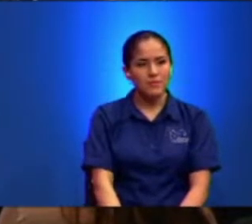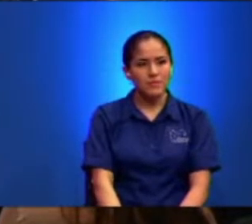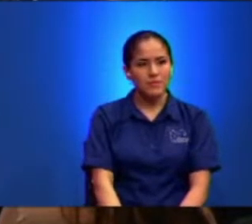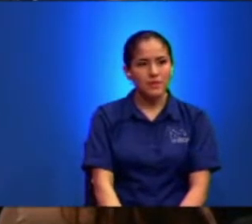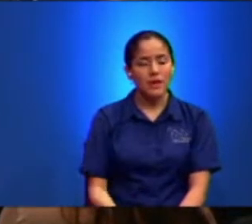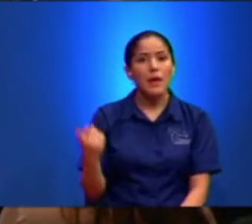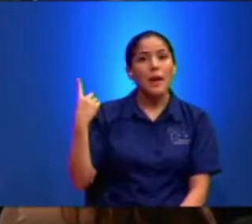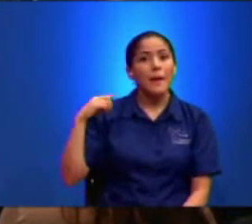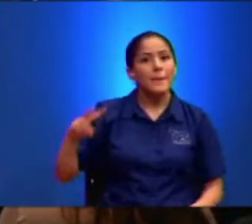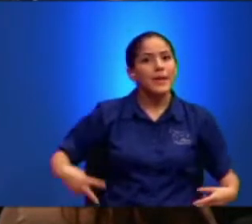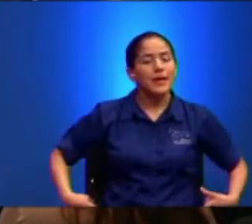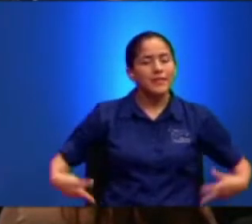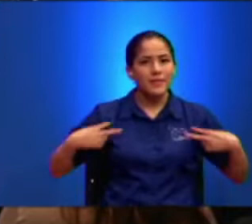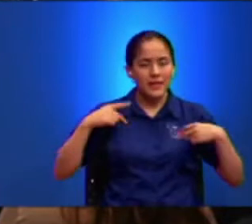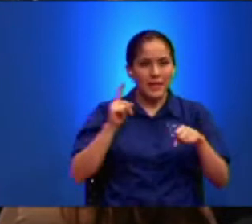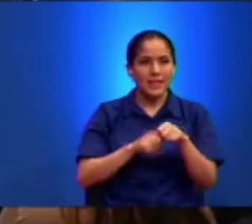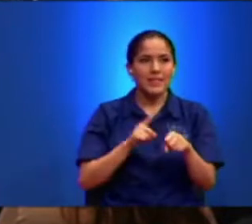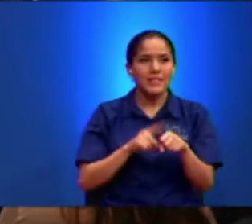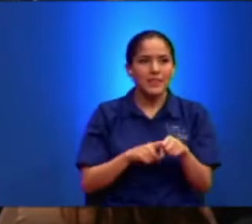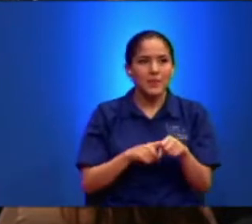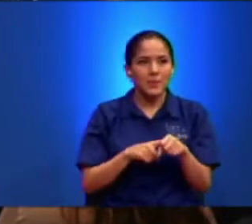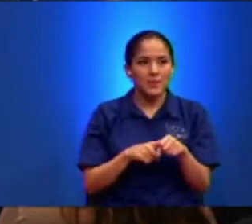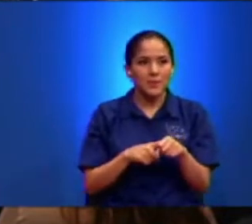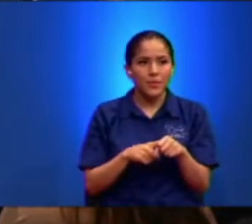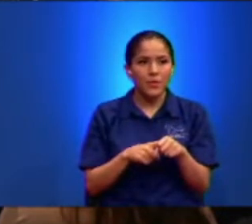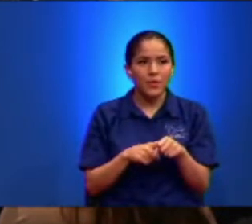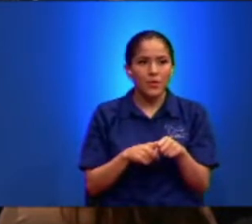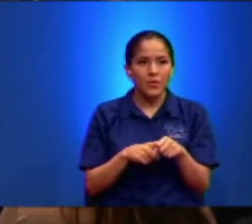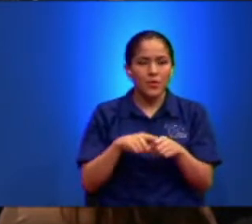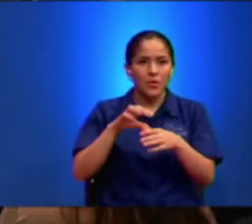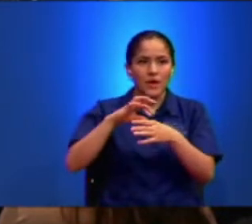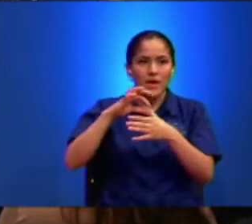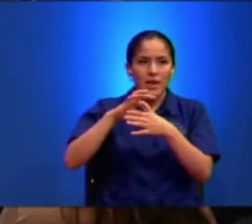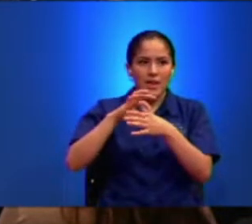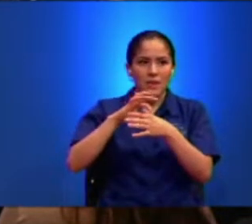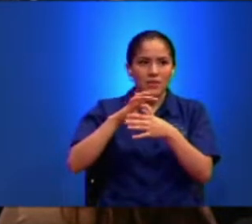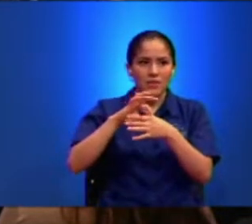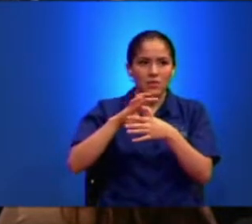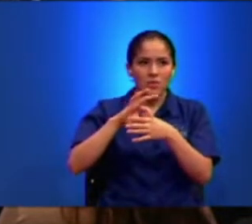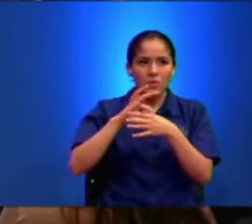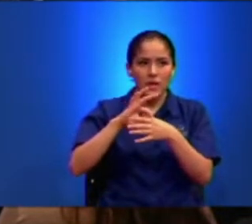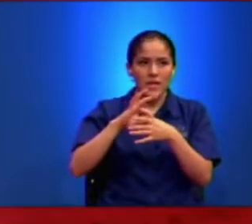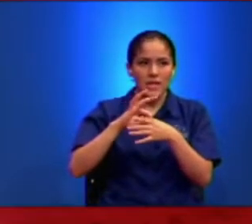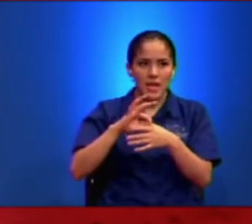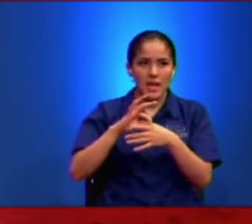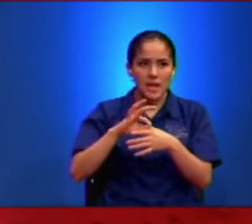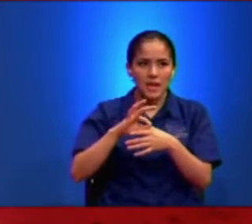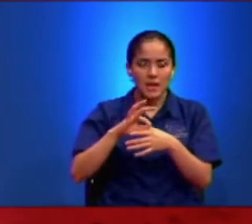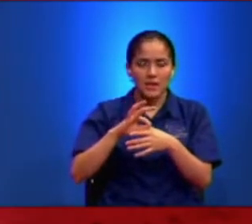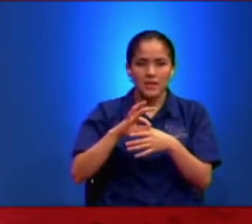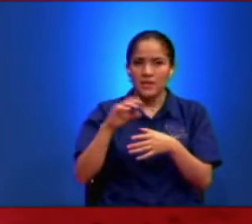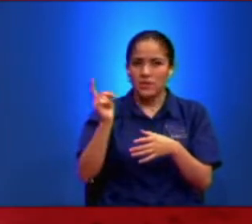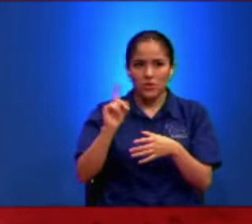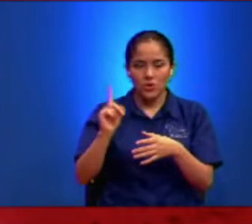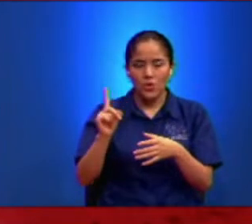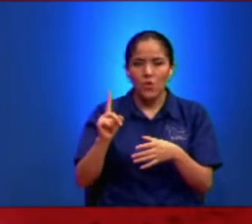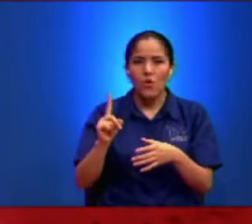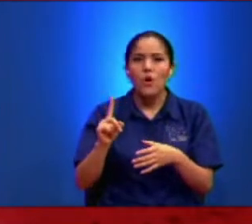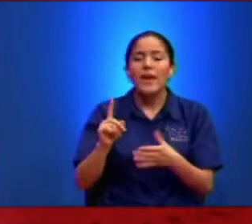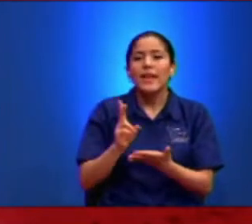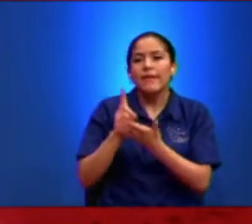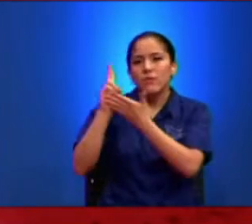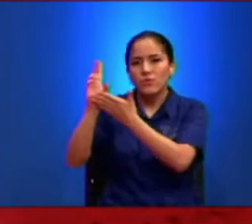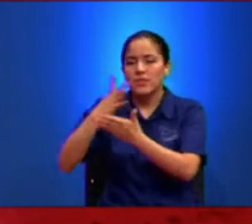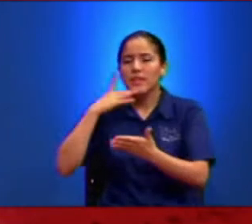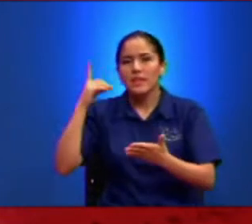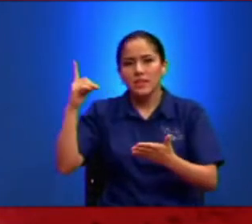Para vivir el tiempo Que le queda en la carne No ya para las pasiones Humanas Sino para la voluntad De Dios Porque el tiempo Ya ha pasado O sea suficiente